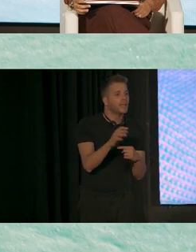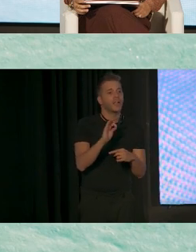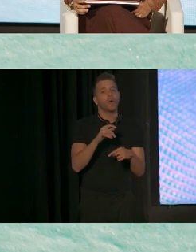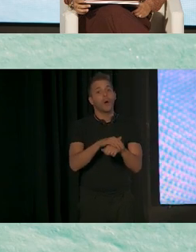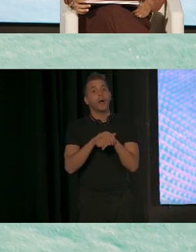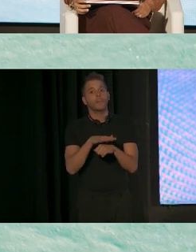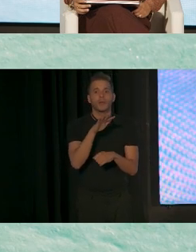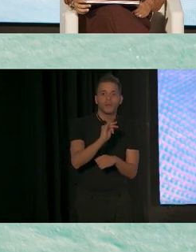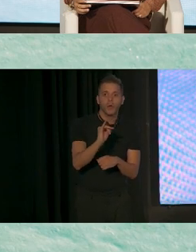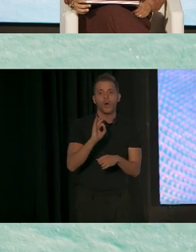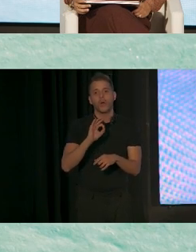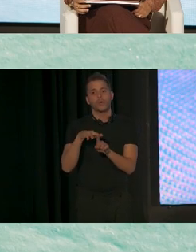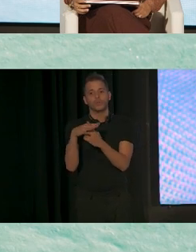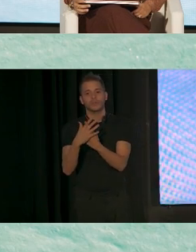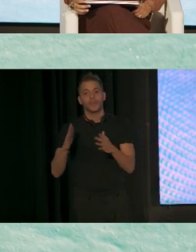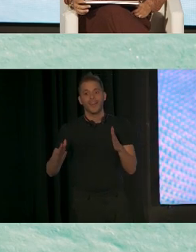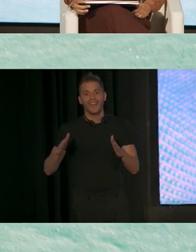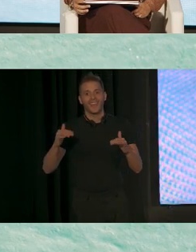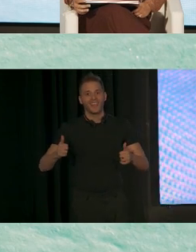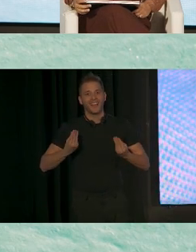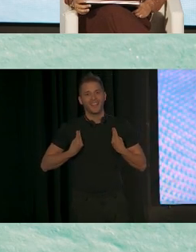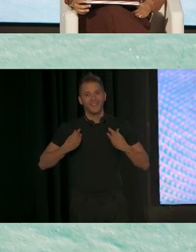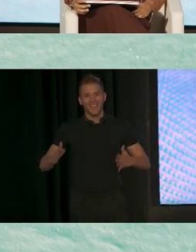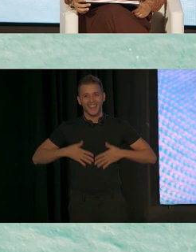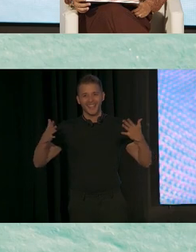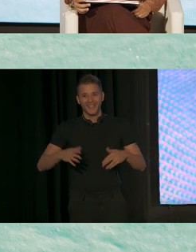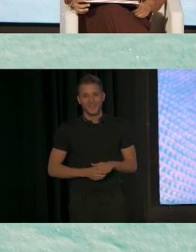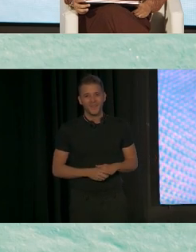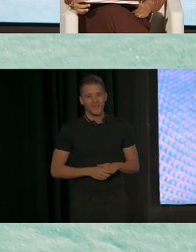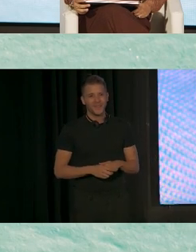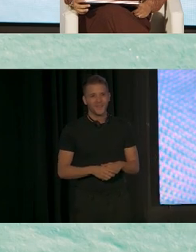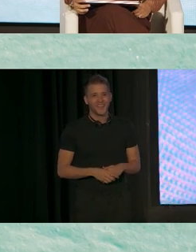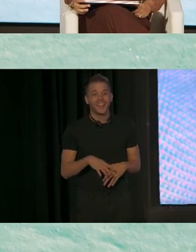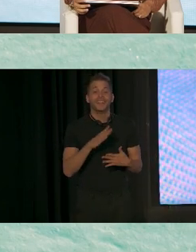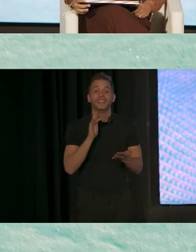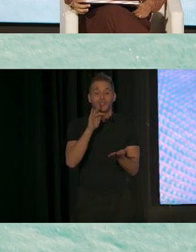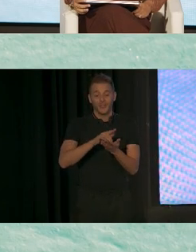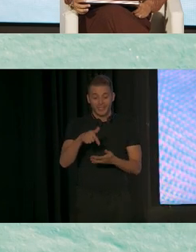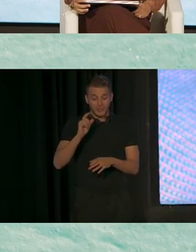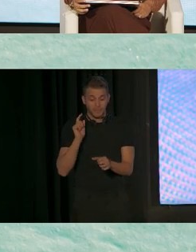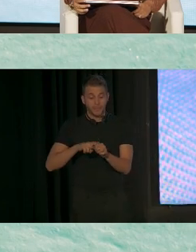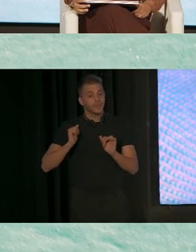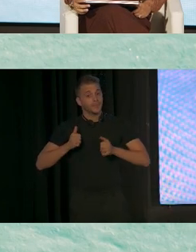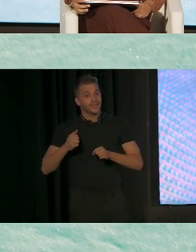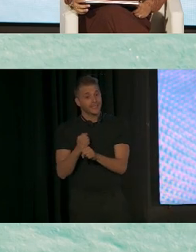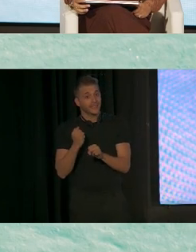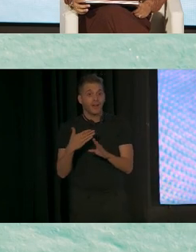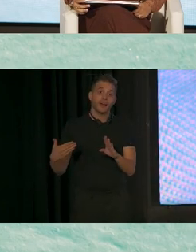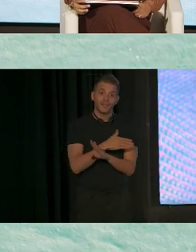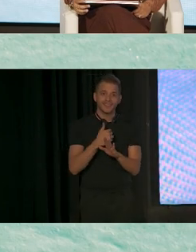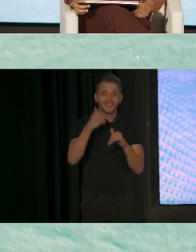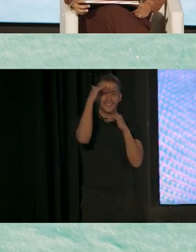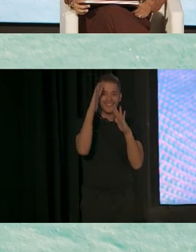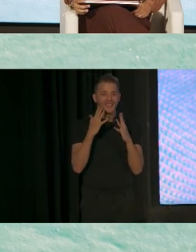evento de la vida que nos trajo a esta organización. Antes de venir a Include NYC, enseñé en intervención temprana por varios